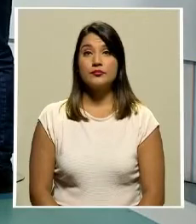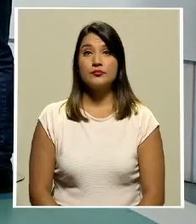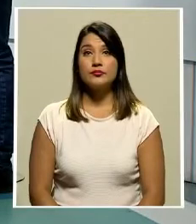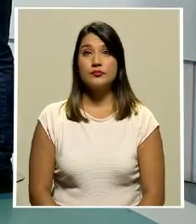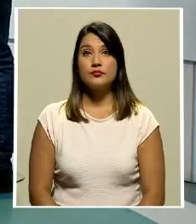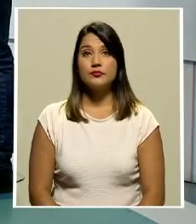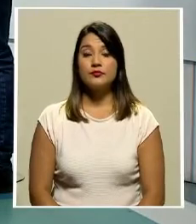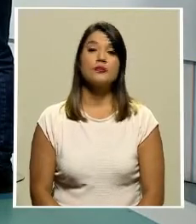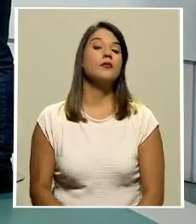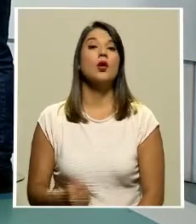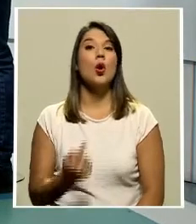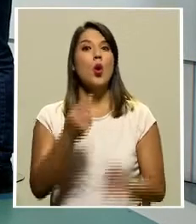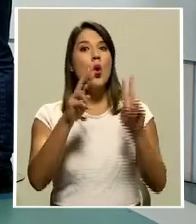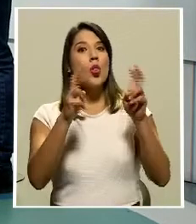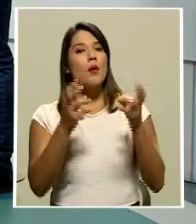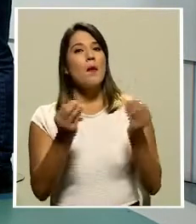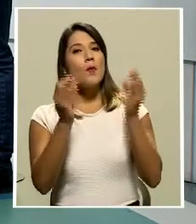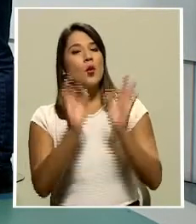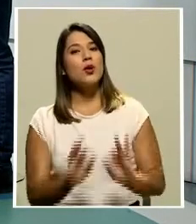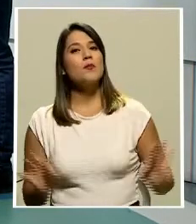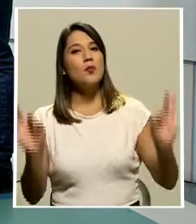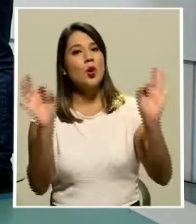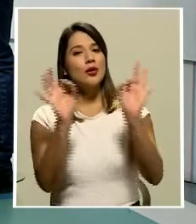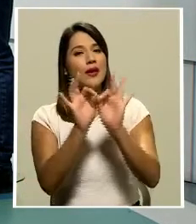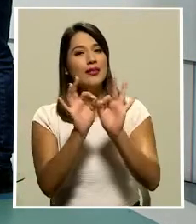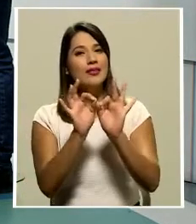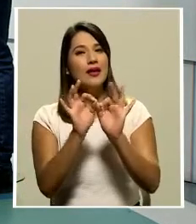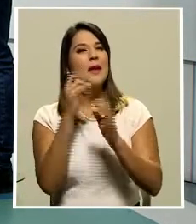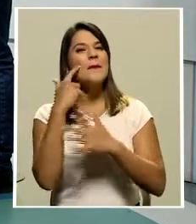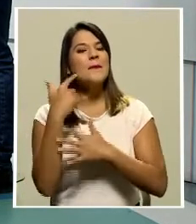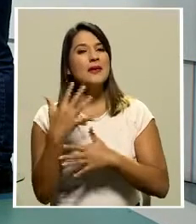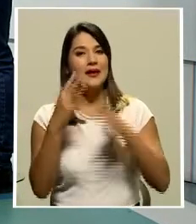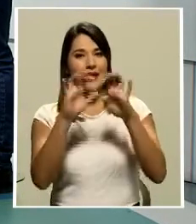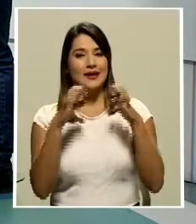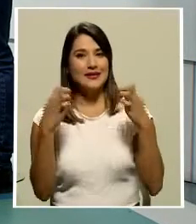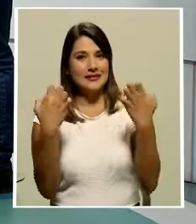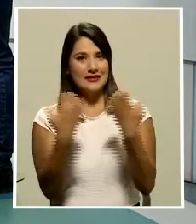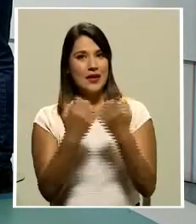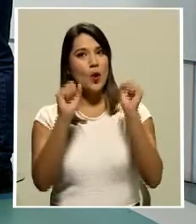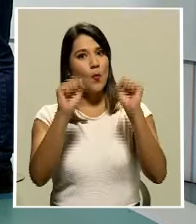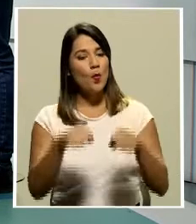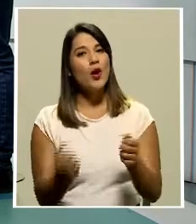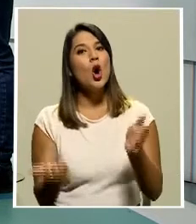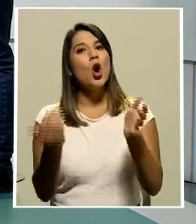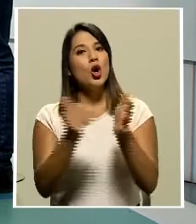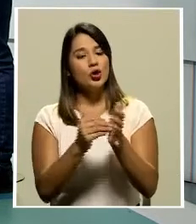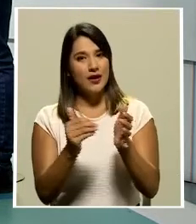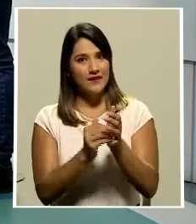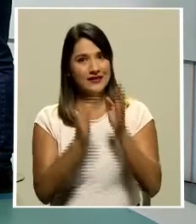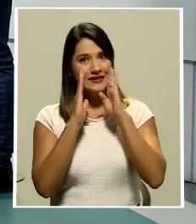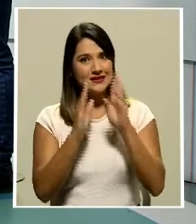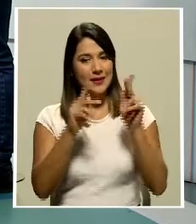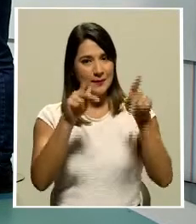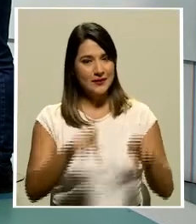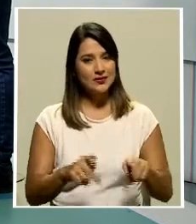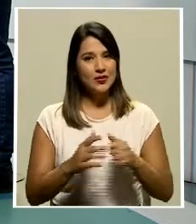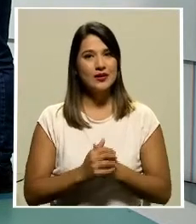un tema vital para que los estadios puedan volver a recibir público